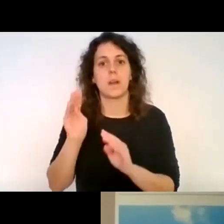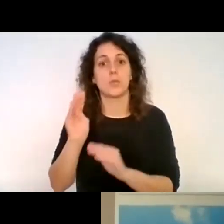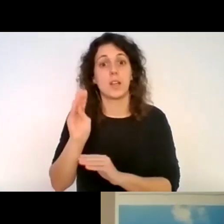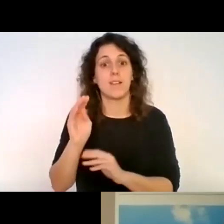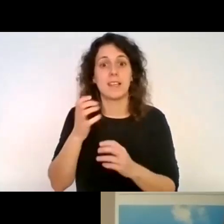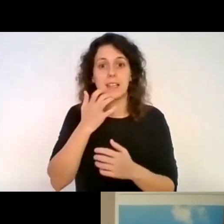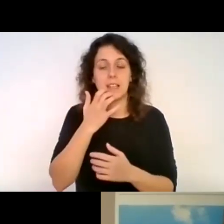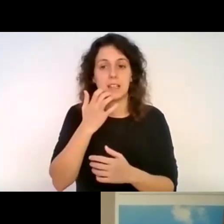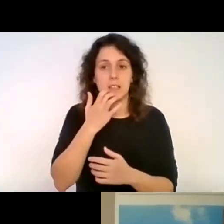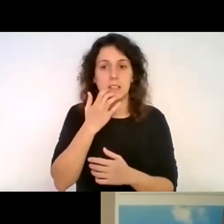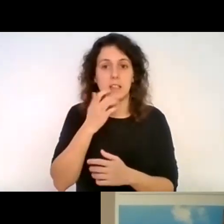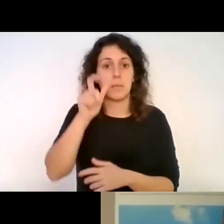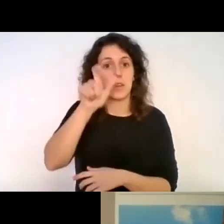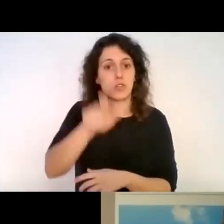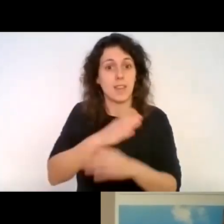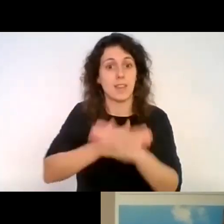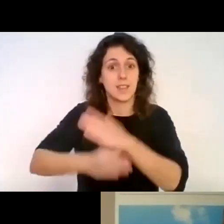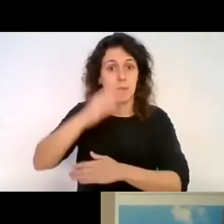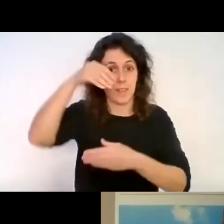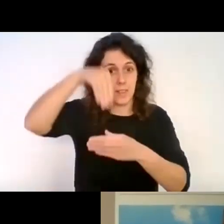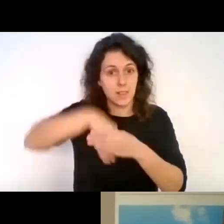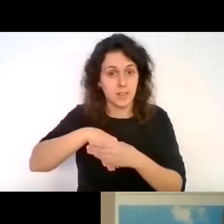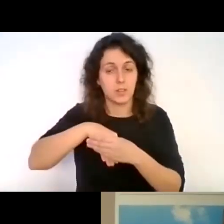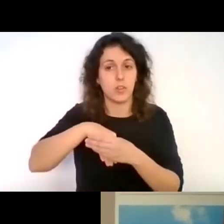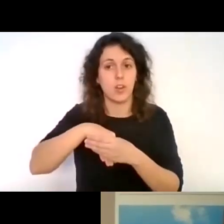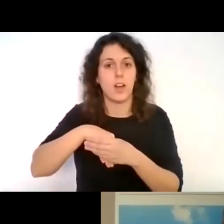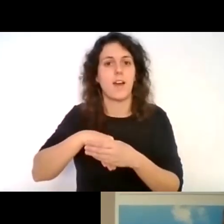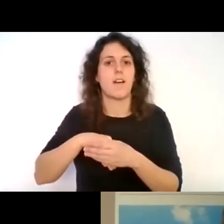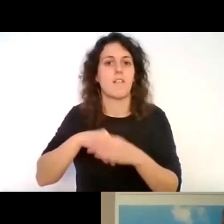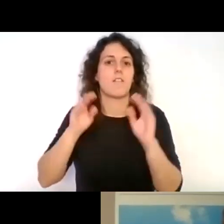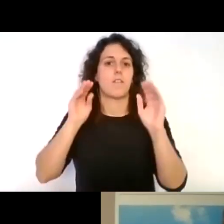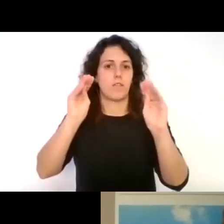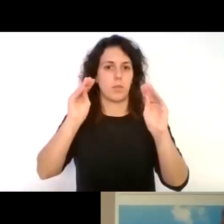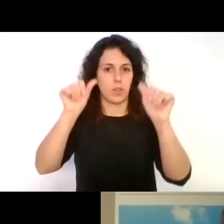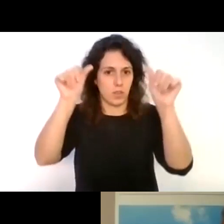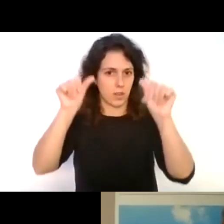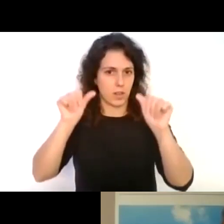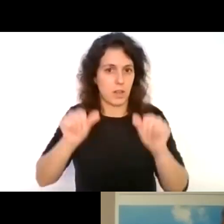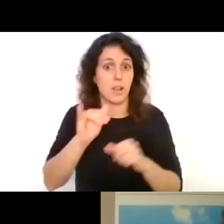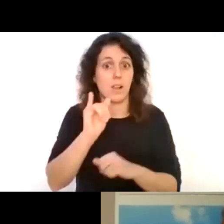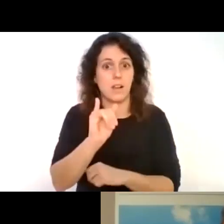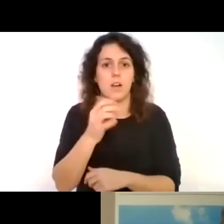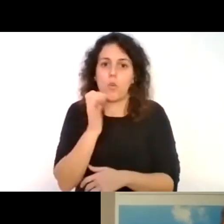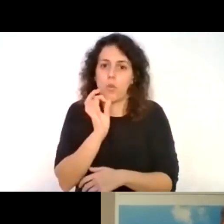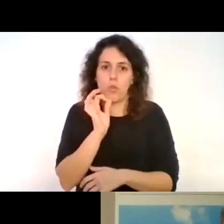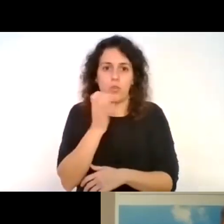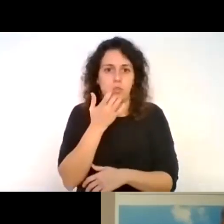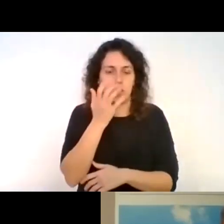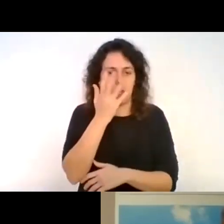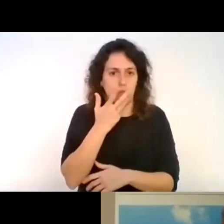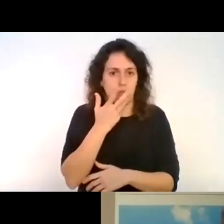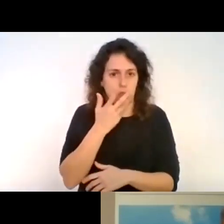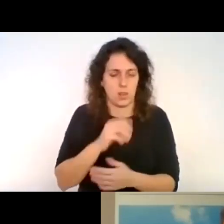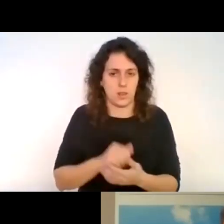había alguna persona con discapacidad que tuviera ese tipo de certificación o que lo conocieras. Bueno, sí,